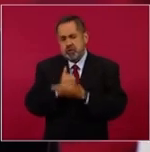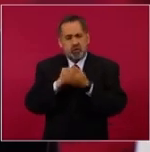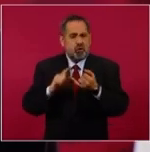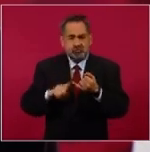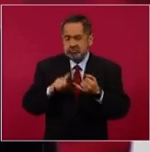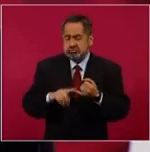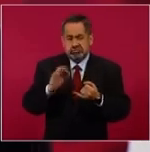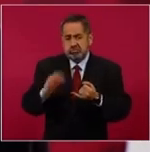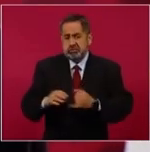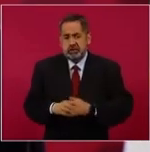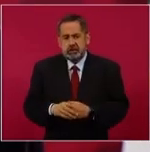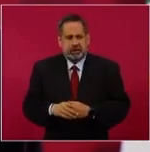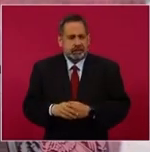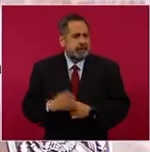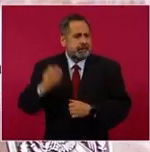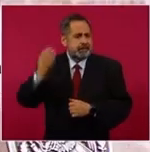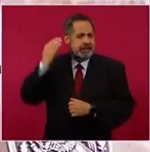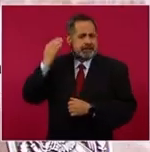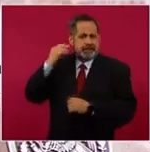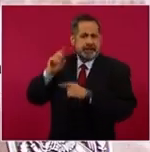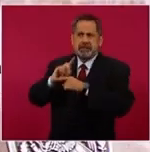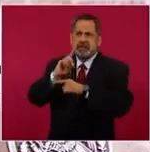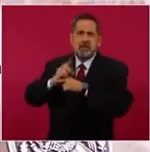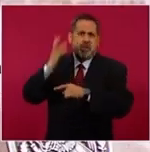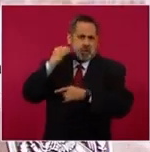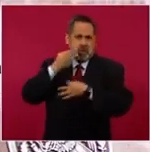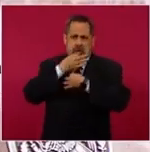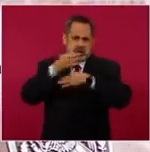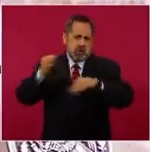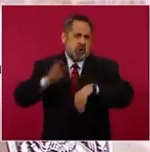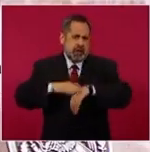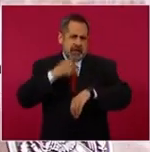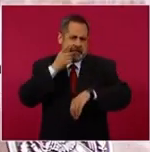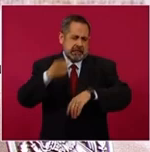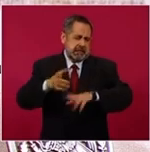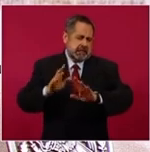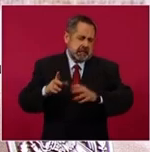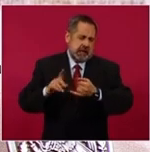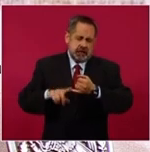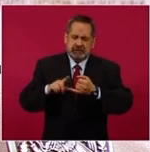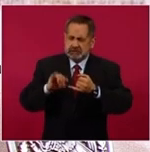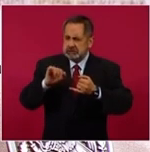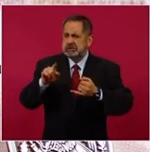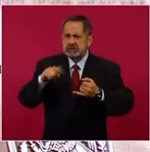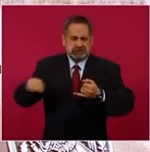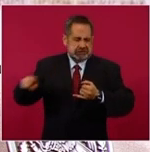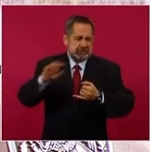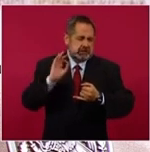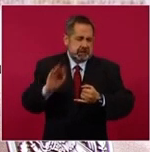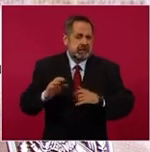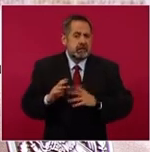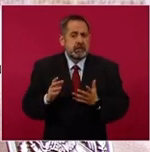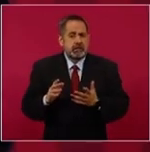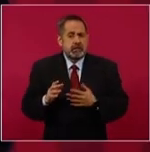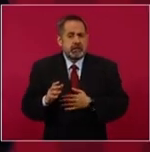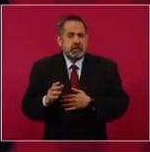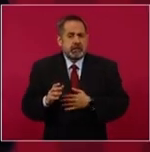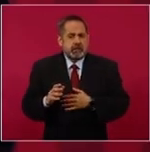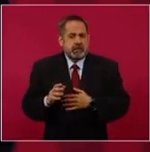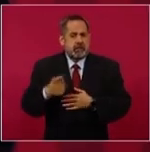Eso lo dijimos desde el principio, de cómo sin